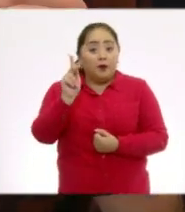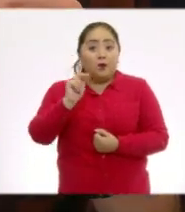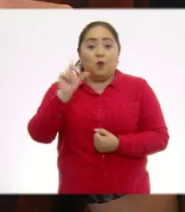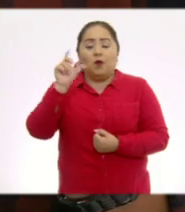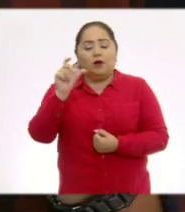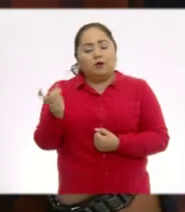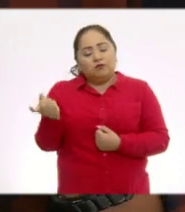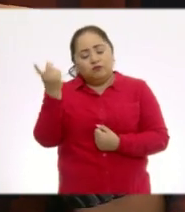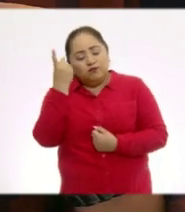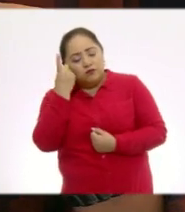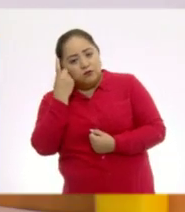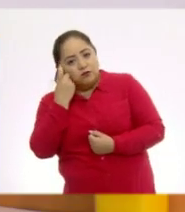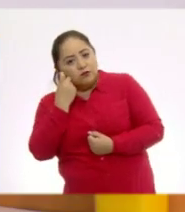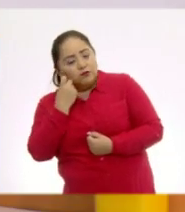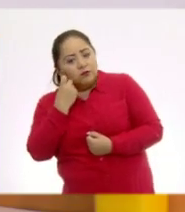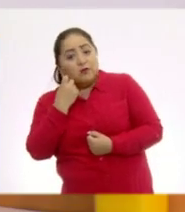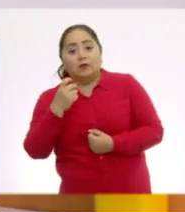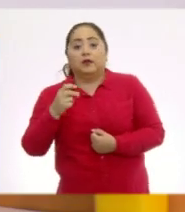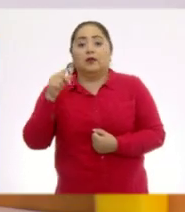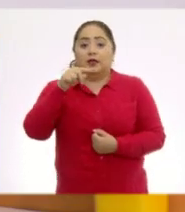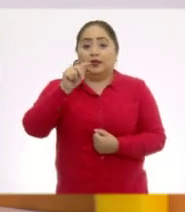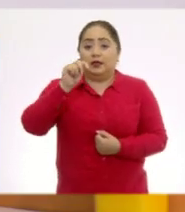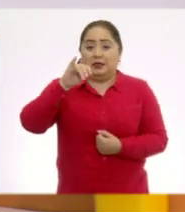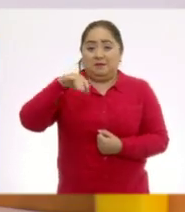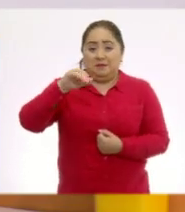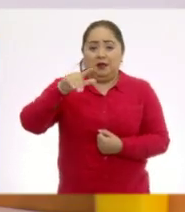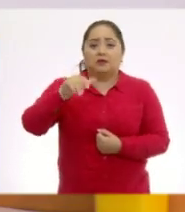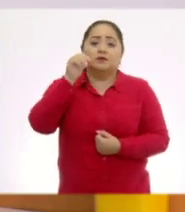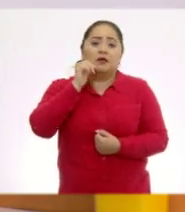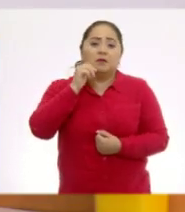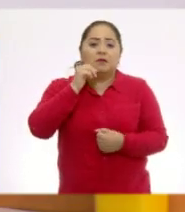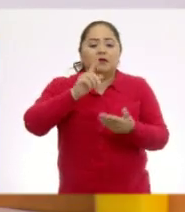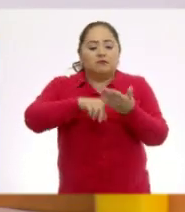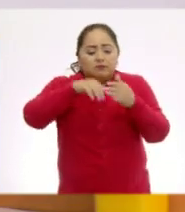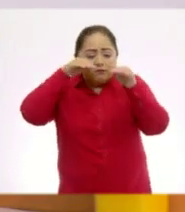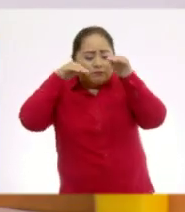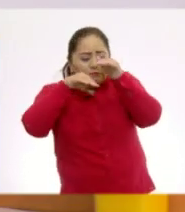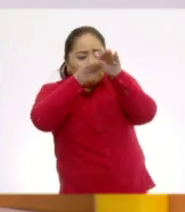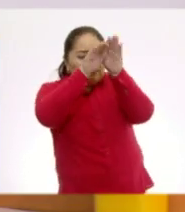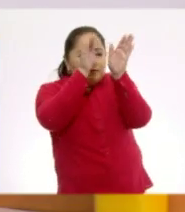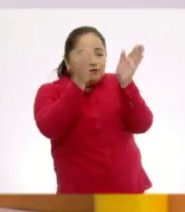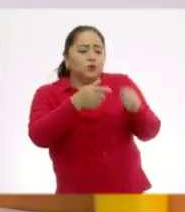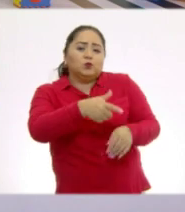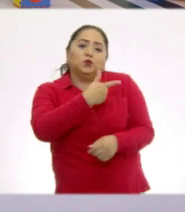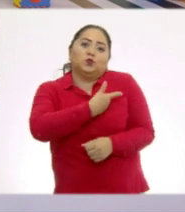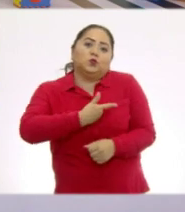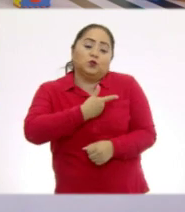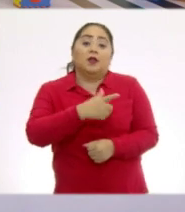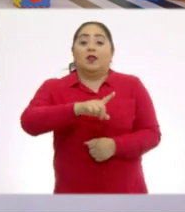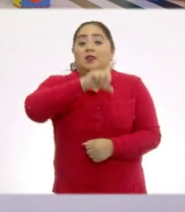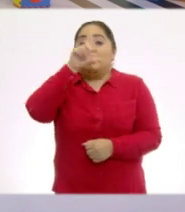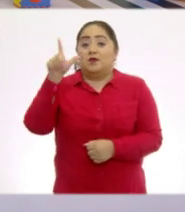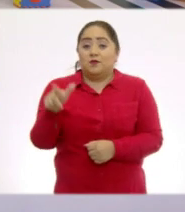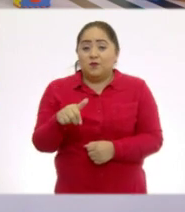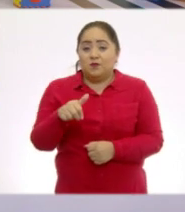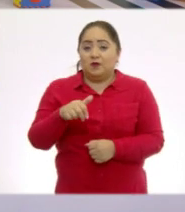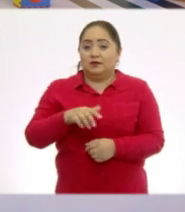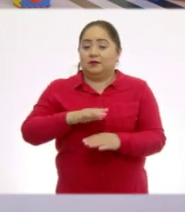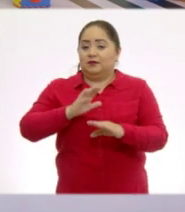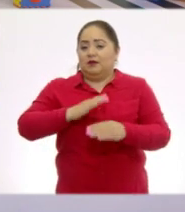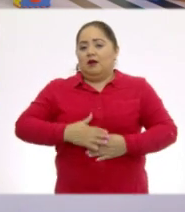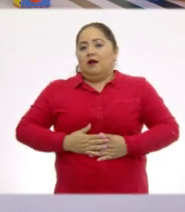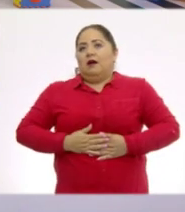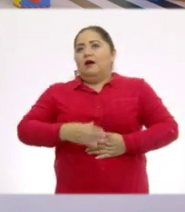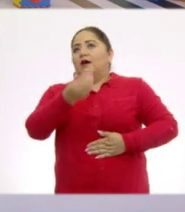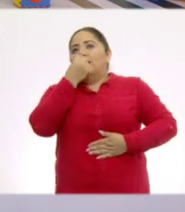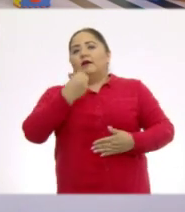hora de dormir, Timbal prefería ir a su madriguera. Así que después de llenarse la barriga,